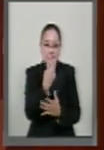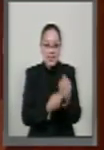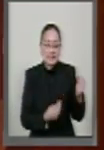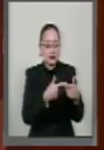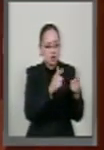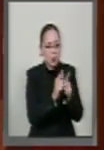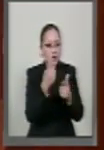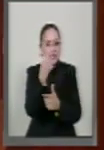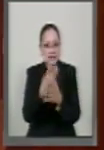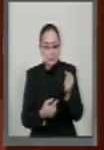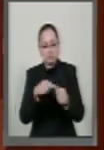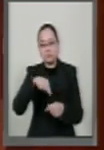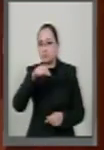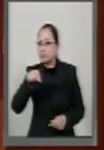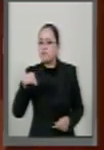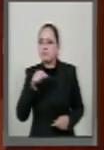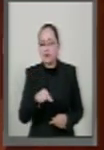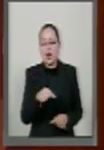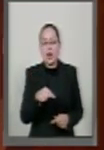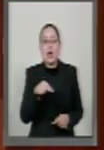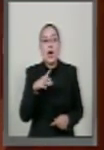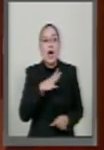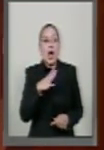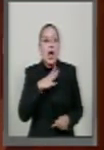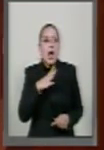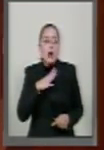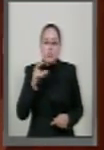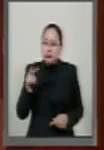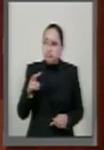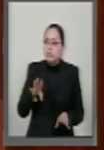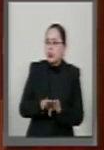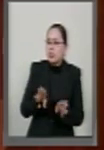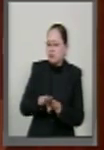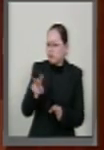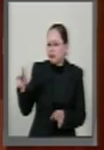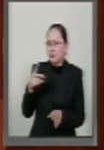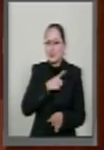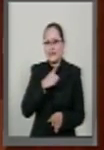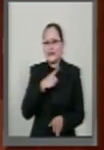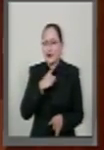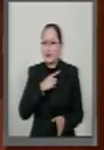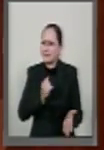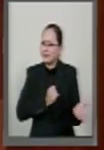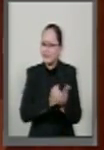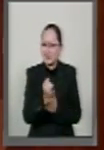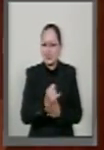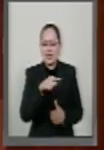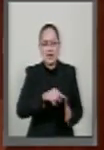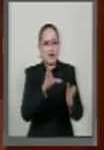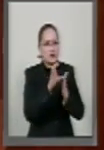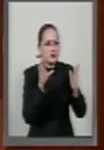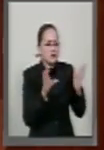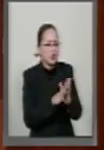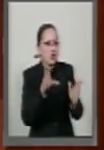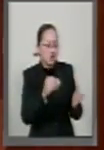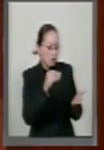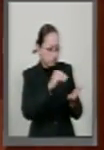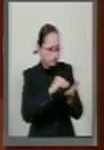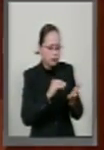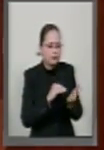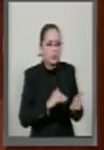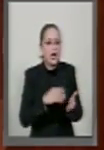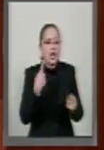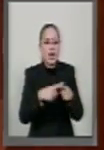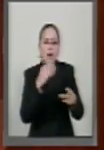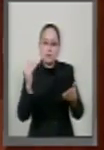se someten a este Senado. Cuenta con una enorme discrecionalidad para hacerlo. Nuestra Constitución no contempla alguna disposición